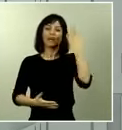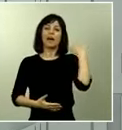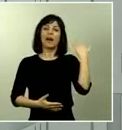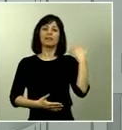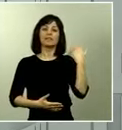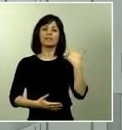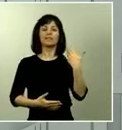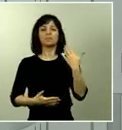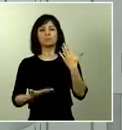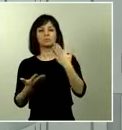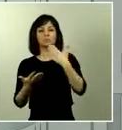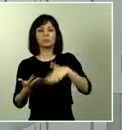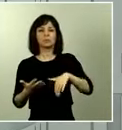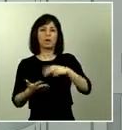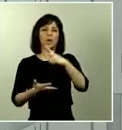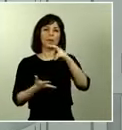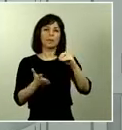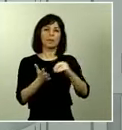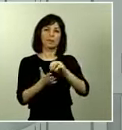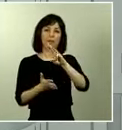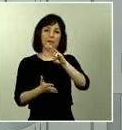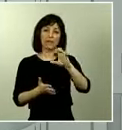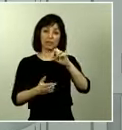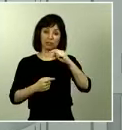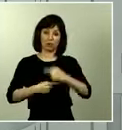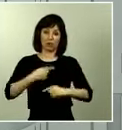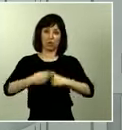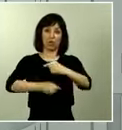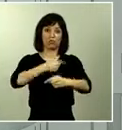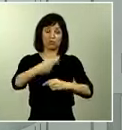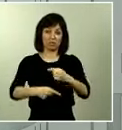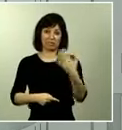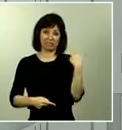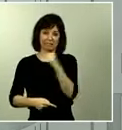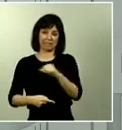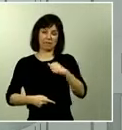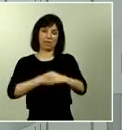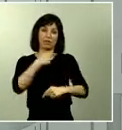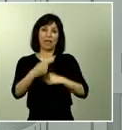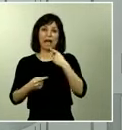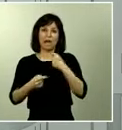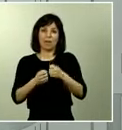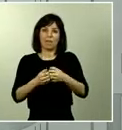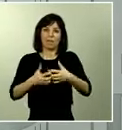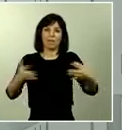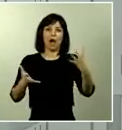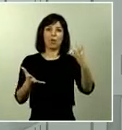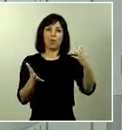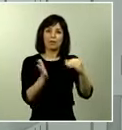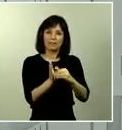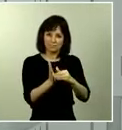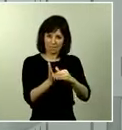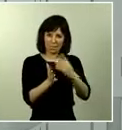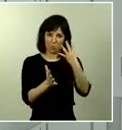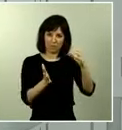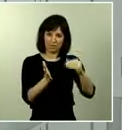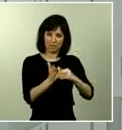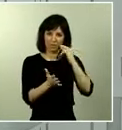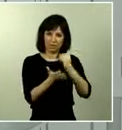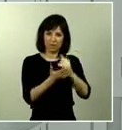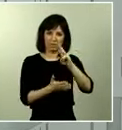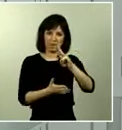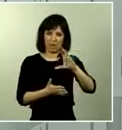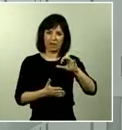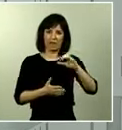de 20.000 PCR diarias hace unas semanas a más de 40.000 PCR diarias de promedio en esta última